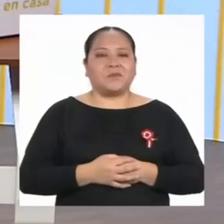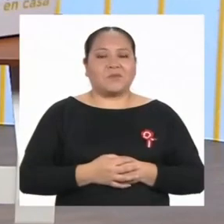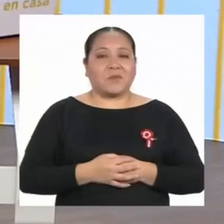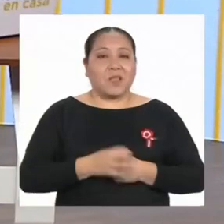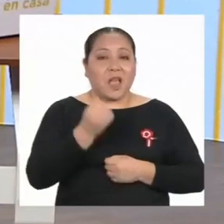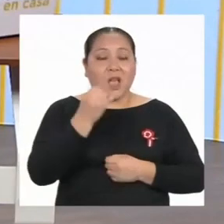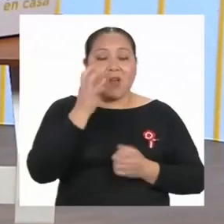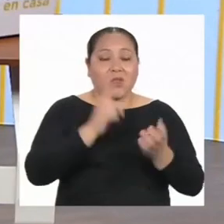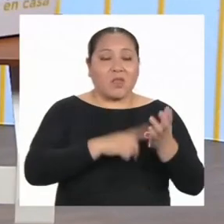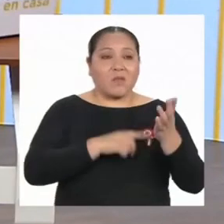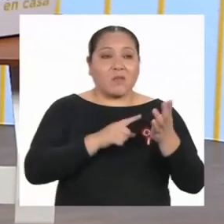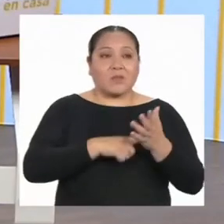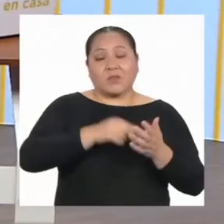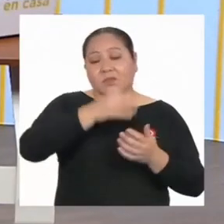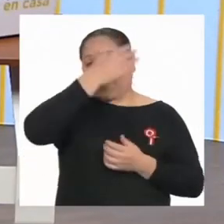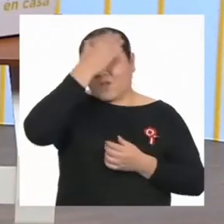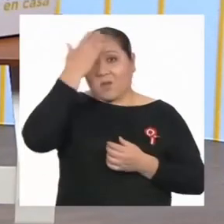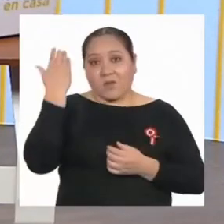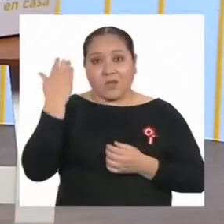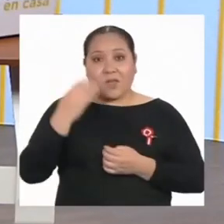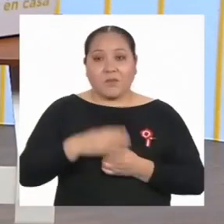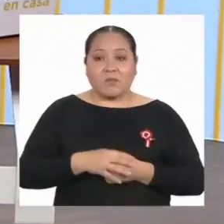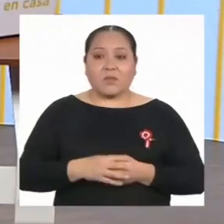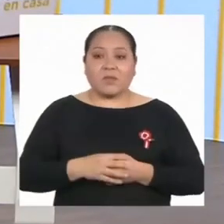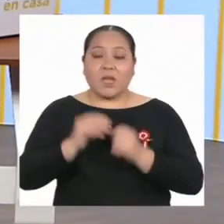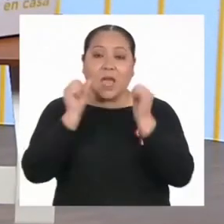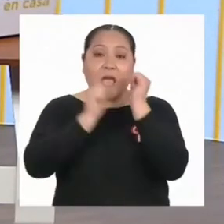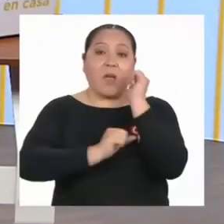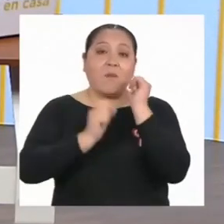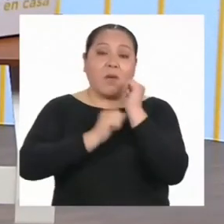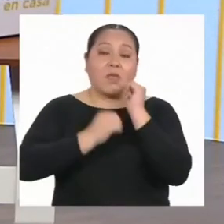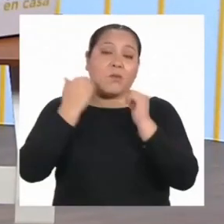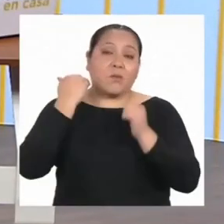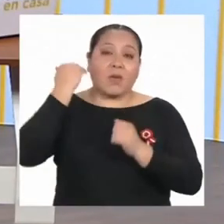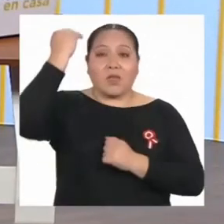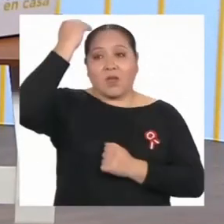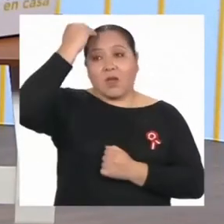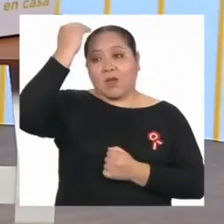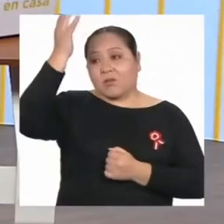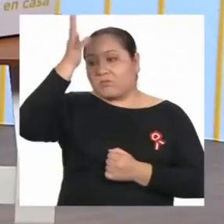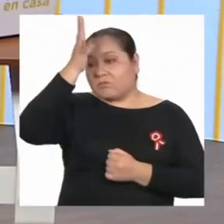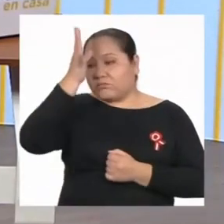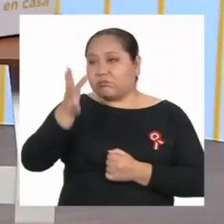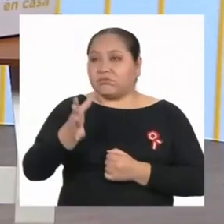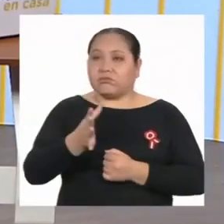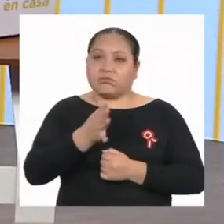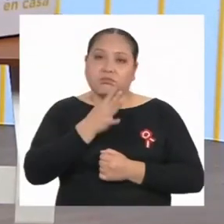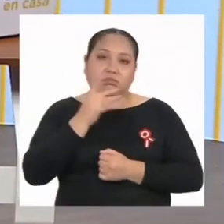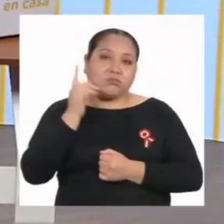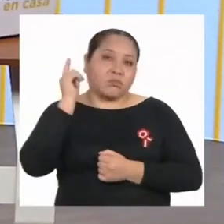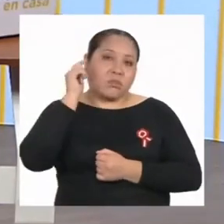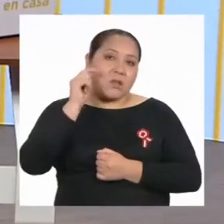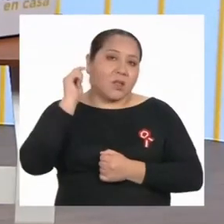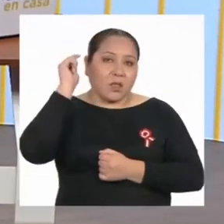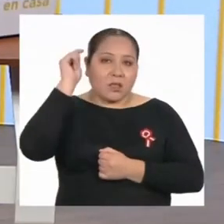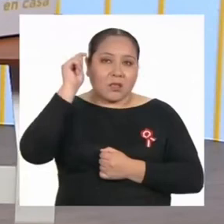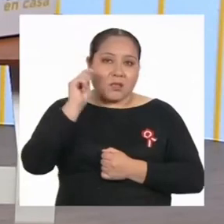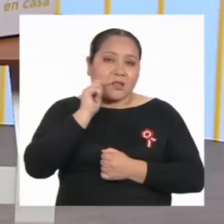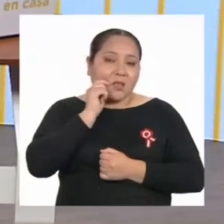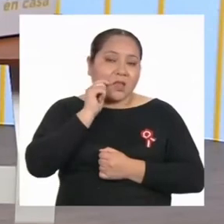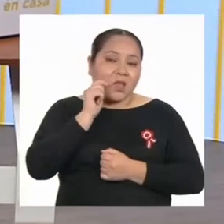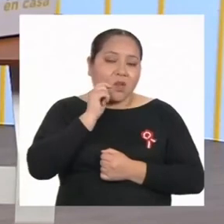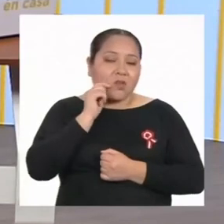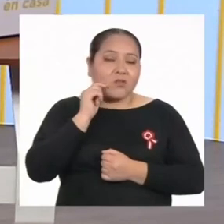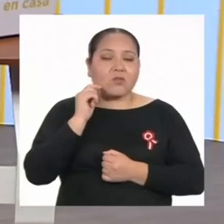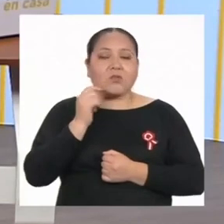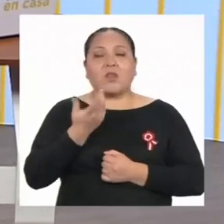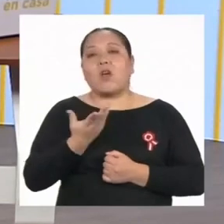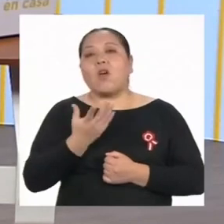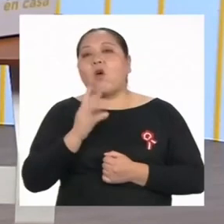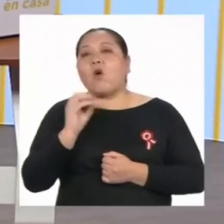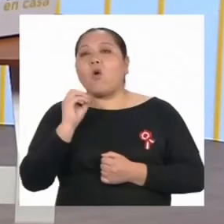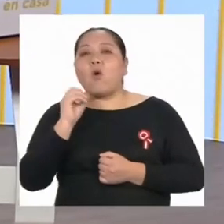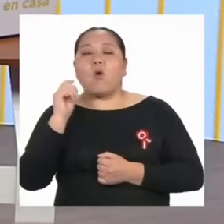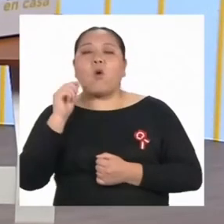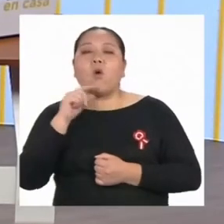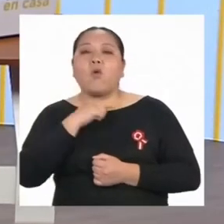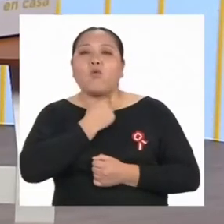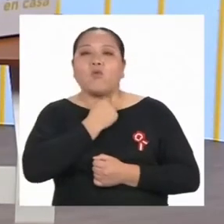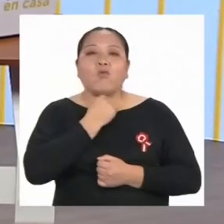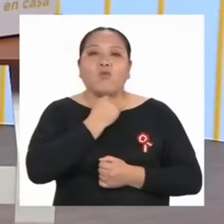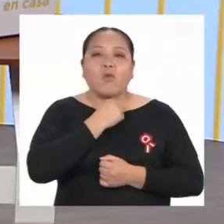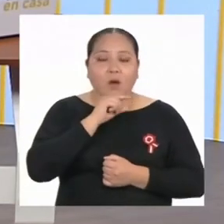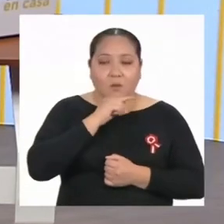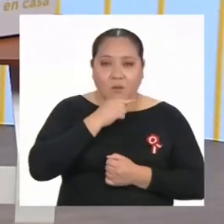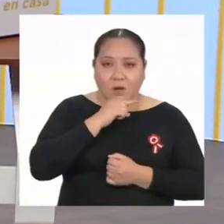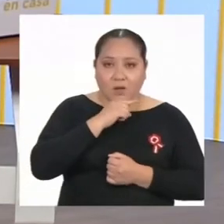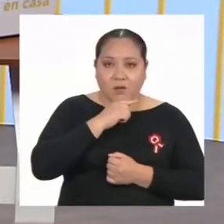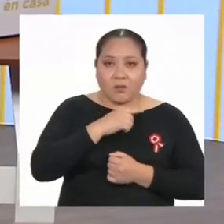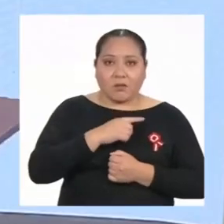nos olvidamos de que nuestros hermanos mayores, padres, madres, tíos y abuelos alguna vez fueron adolescentes